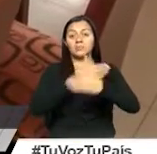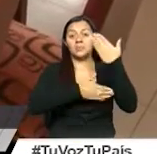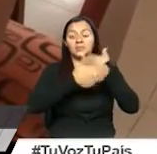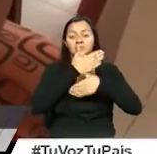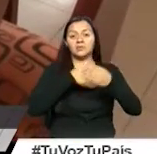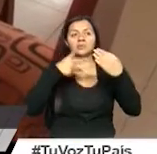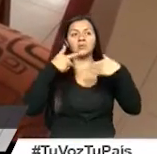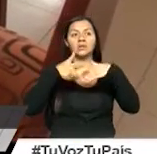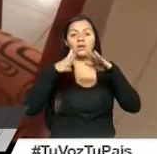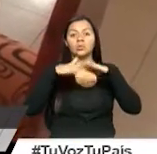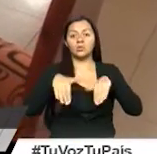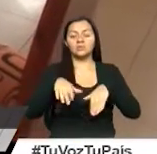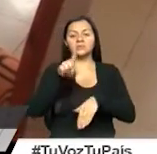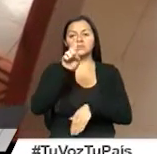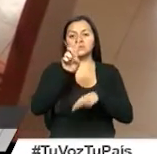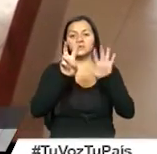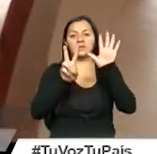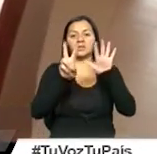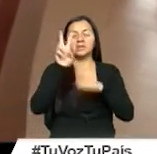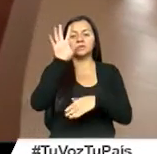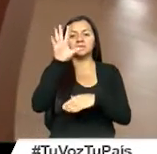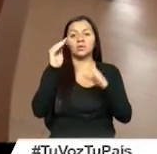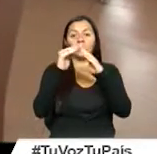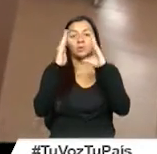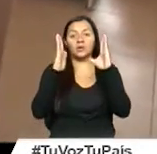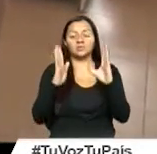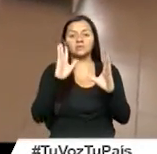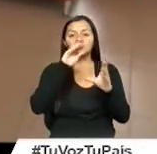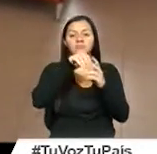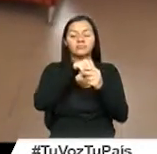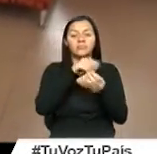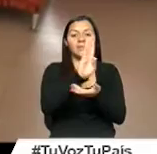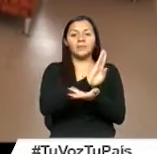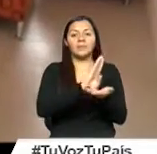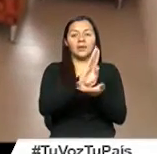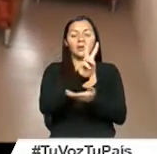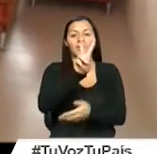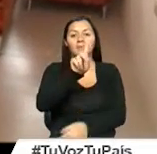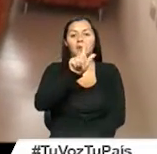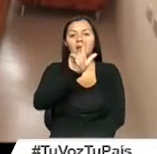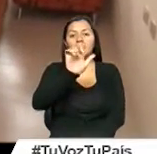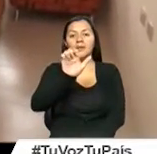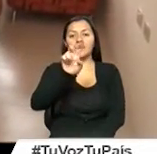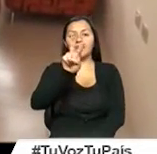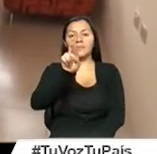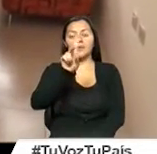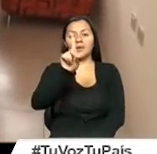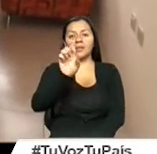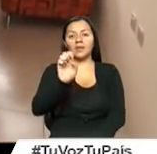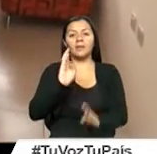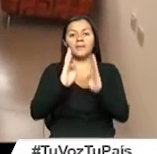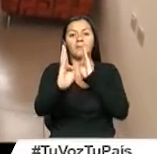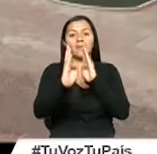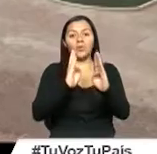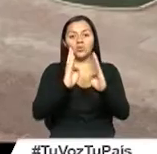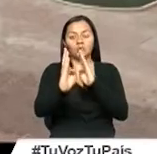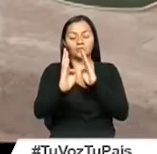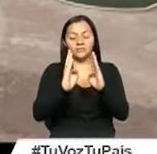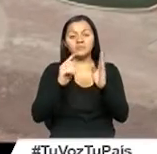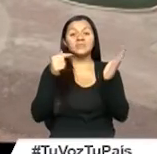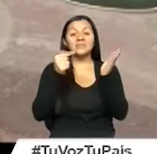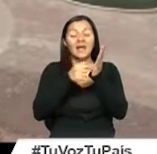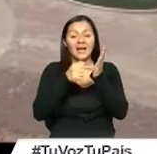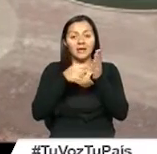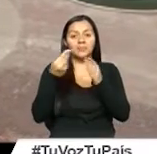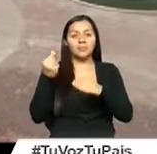inauguración de 175 casas que conforman la urbanización Valle Verde ubicada en Babaoyo, Los Ríos. Con el